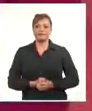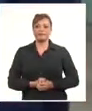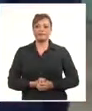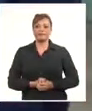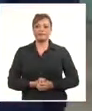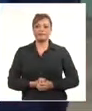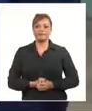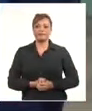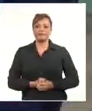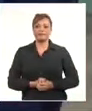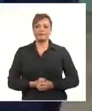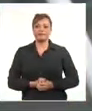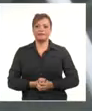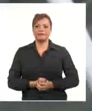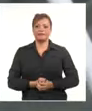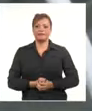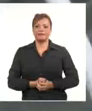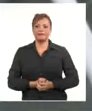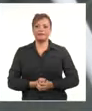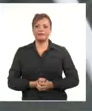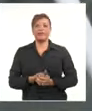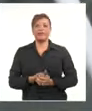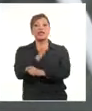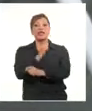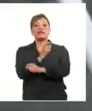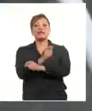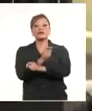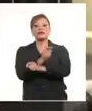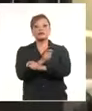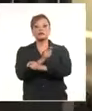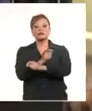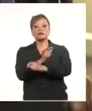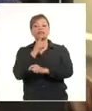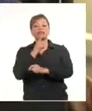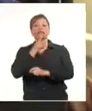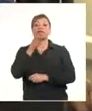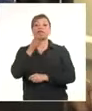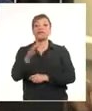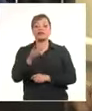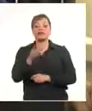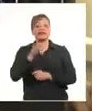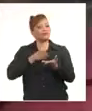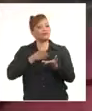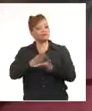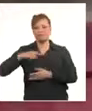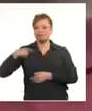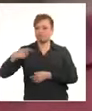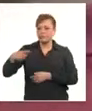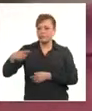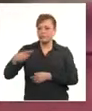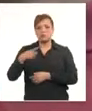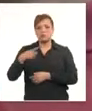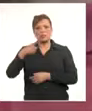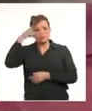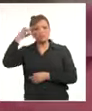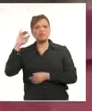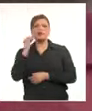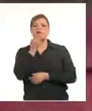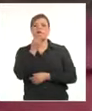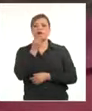La permanente enseñanza de Fidel es que sí se puede